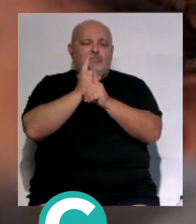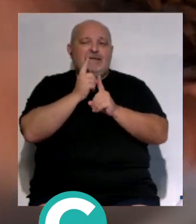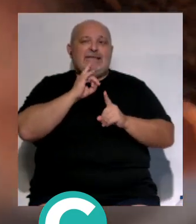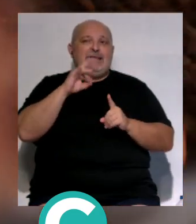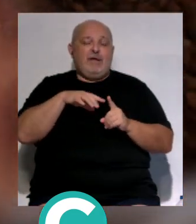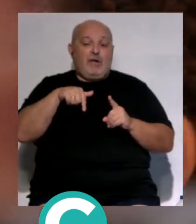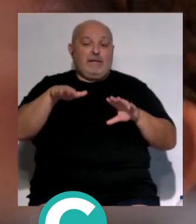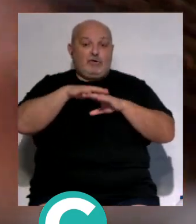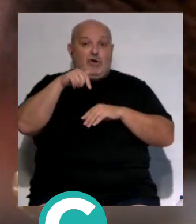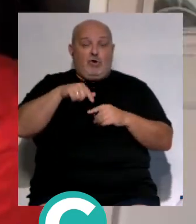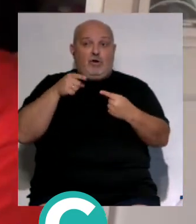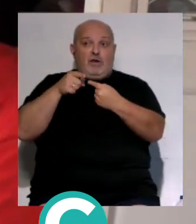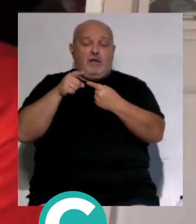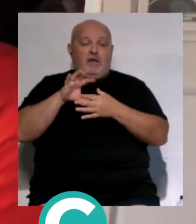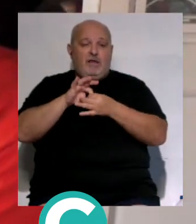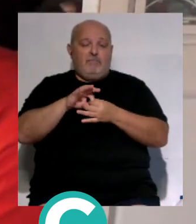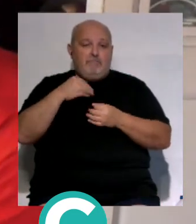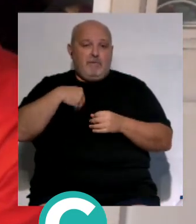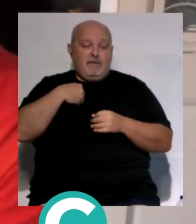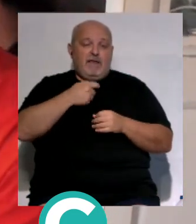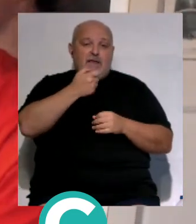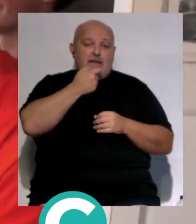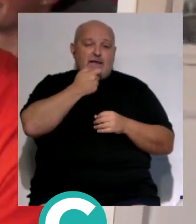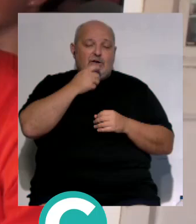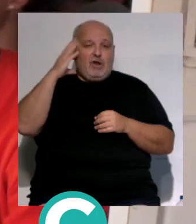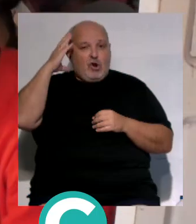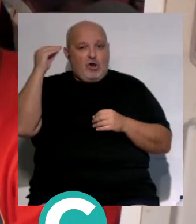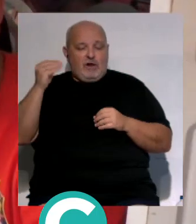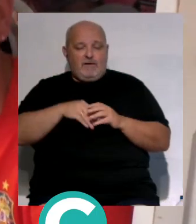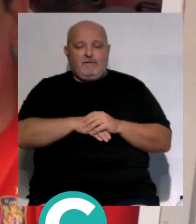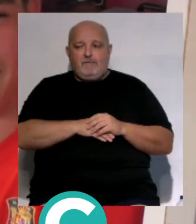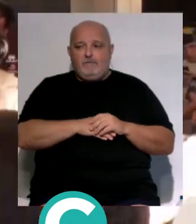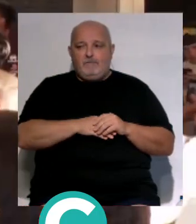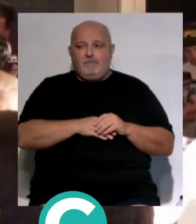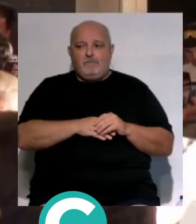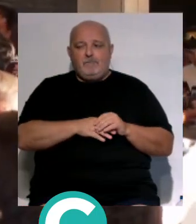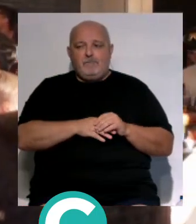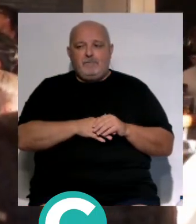definir y que saldrá del enfrentamiento de esta misma noche entre Países Bajos e Inglaterra